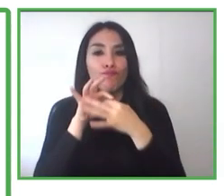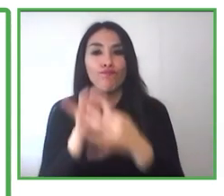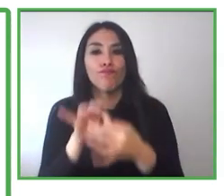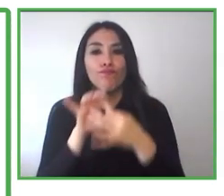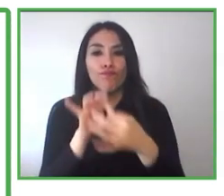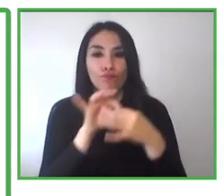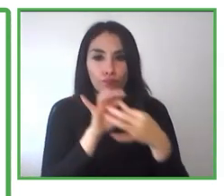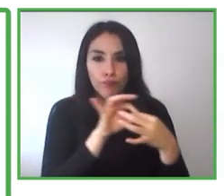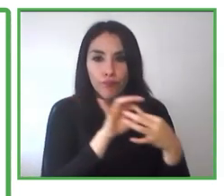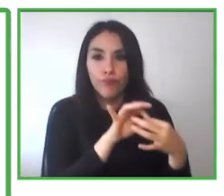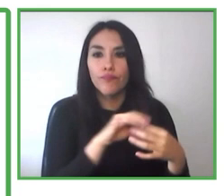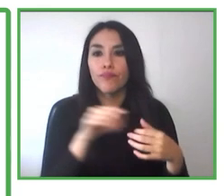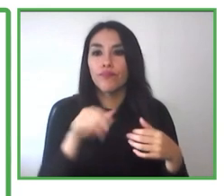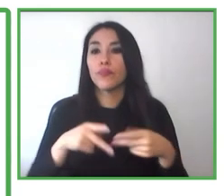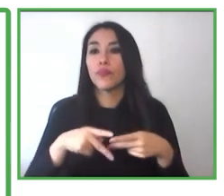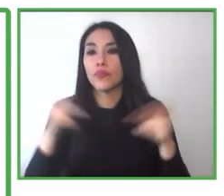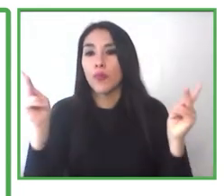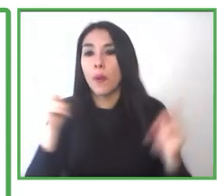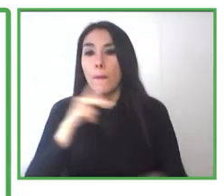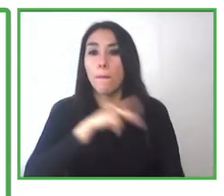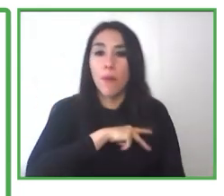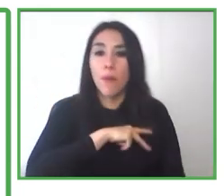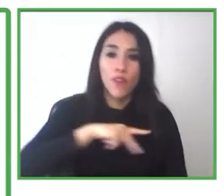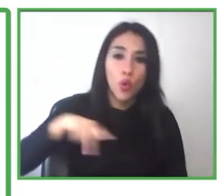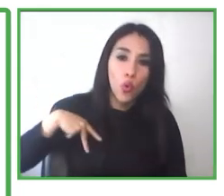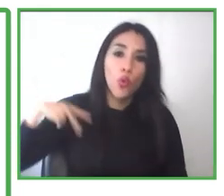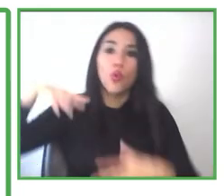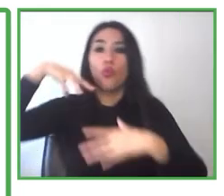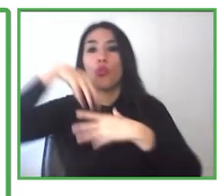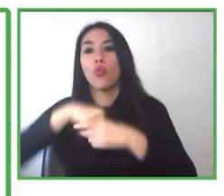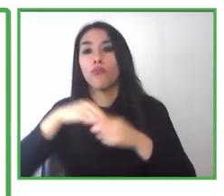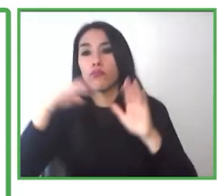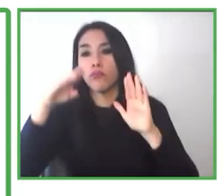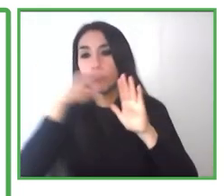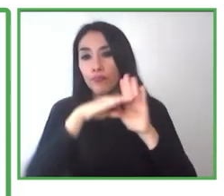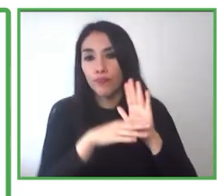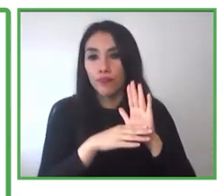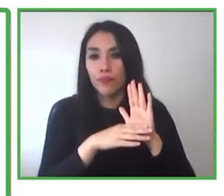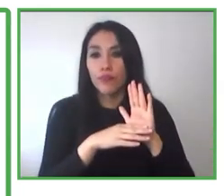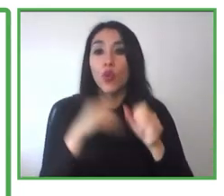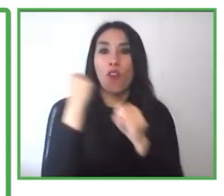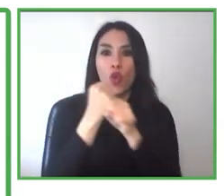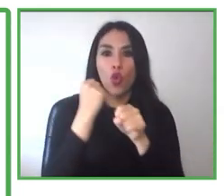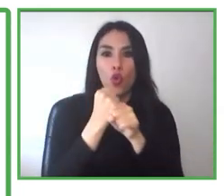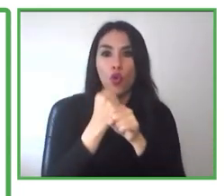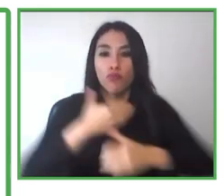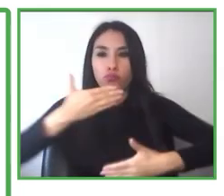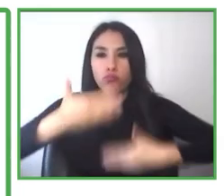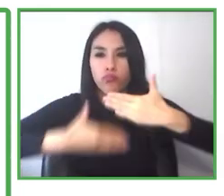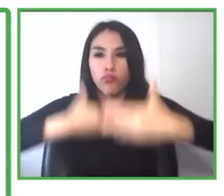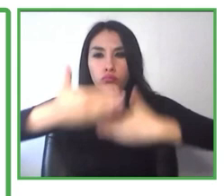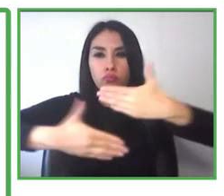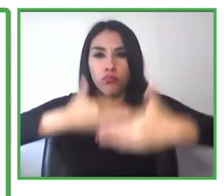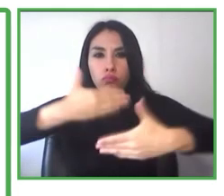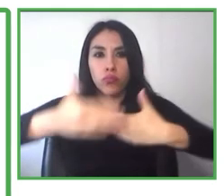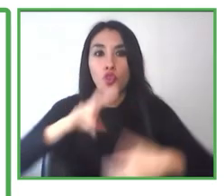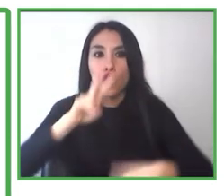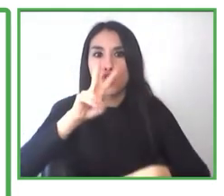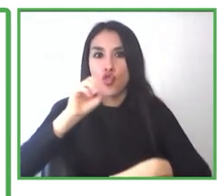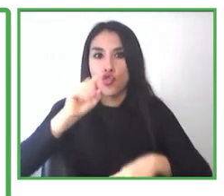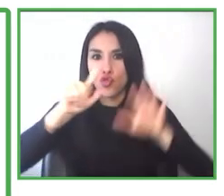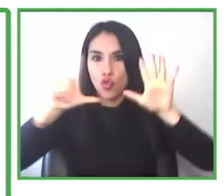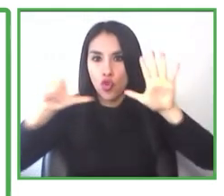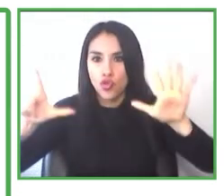Dentro del programa de inclusión laboral, en el año 2018, creamos un convenio que